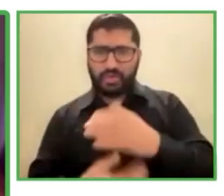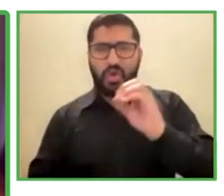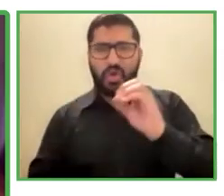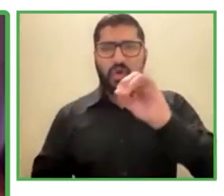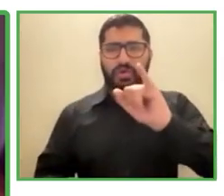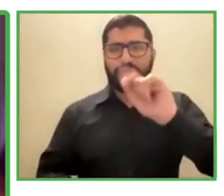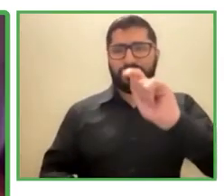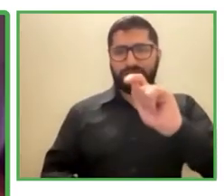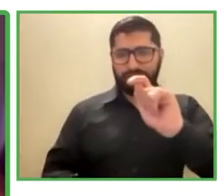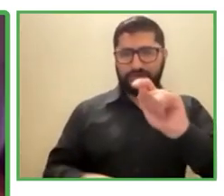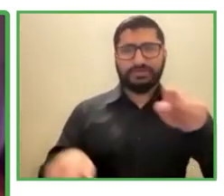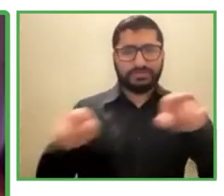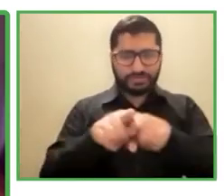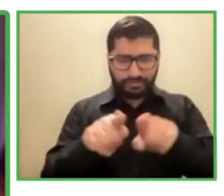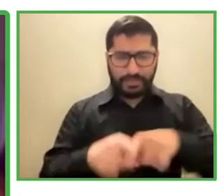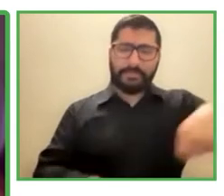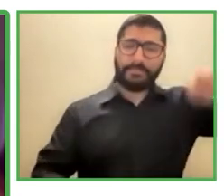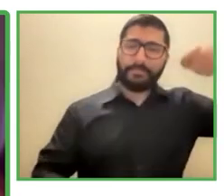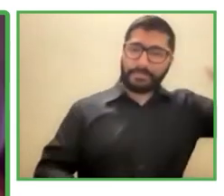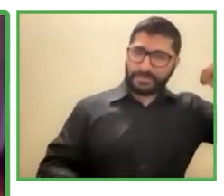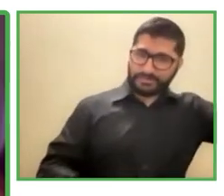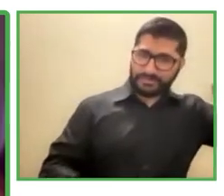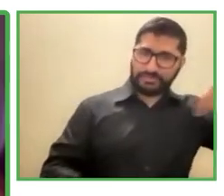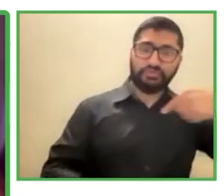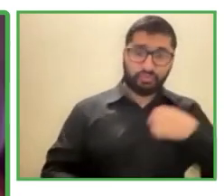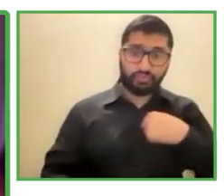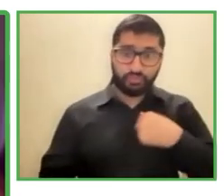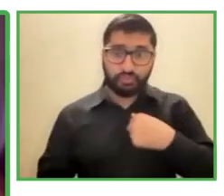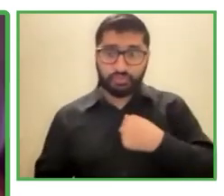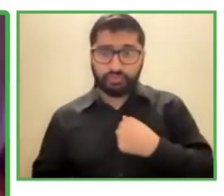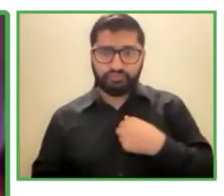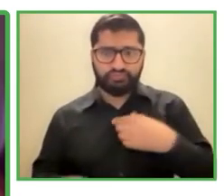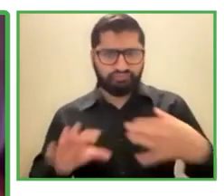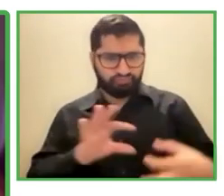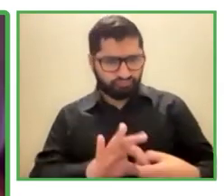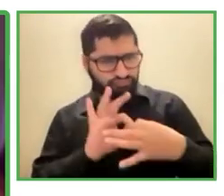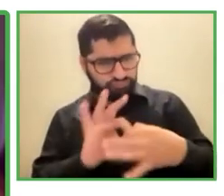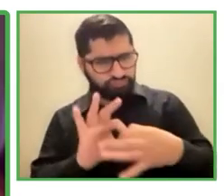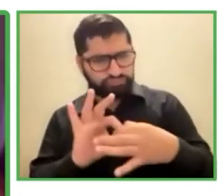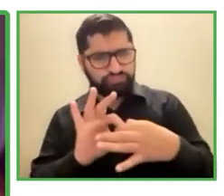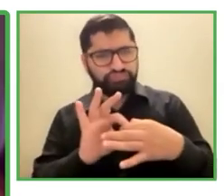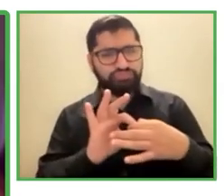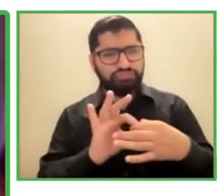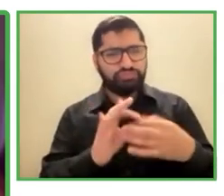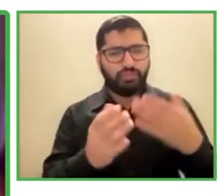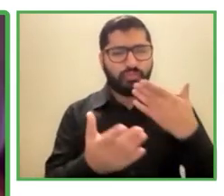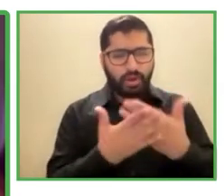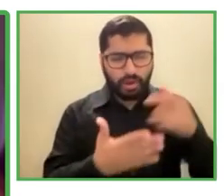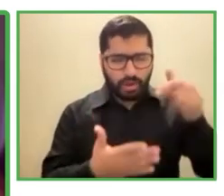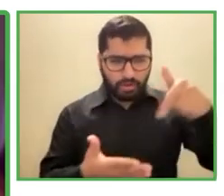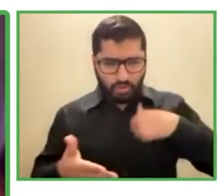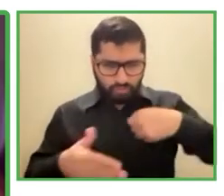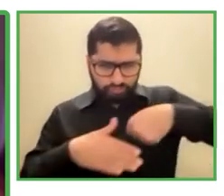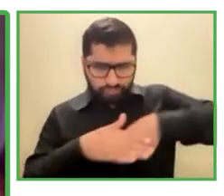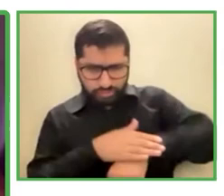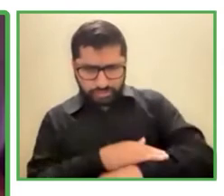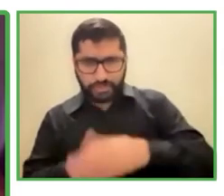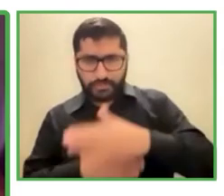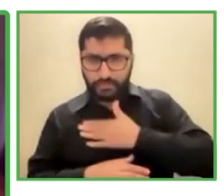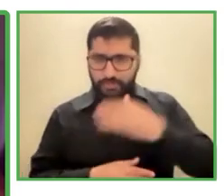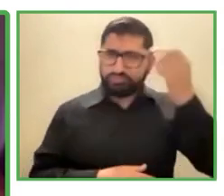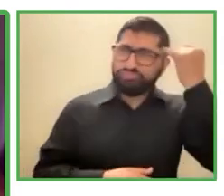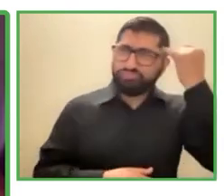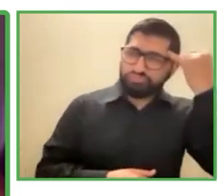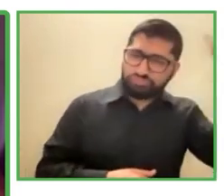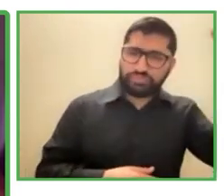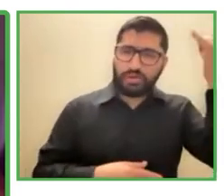sea estoy muy ligado a eso porque la verdad es que me nace hacerlo creo que es tremendamente importante a partir de mi